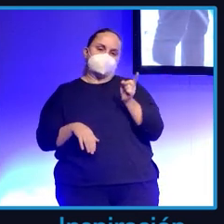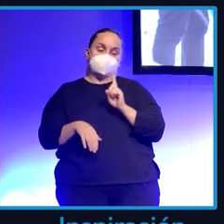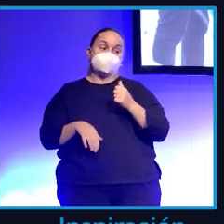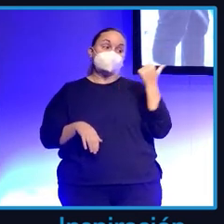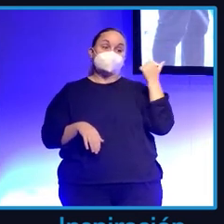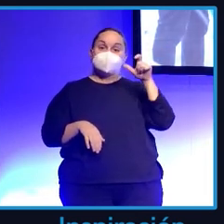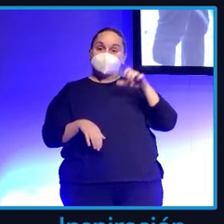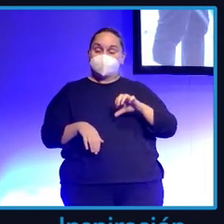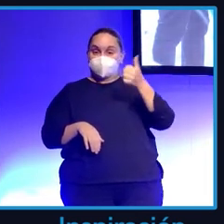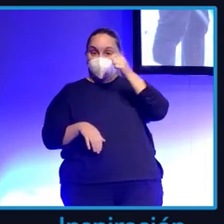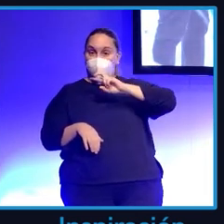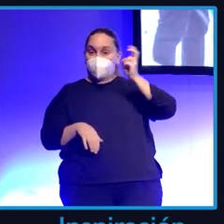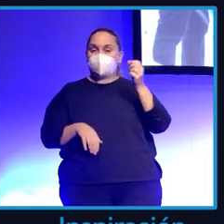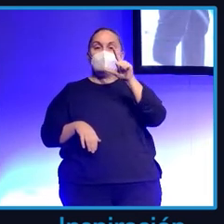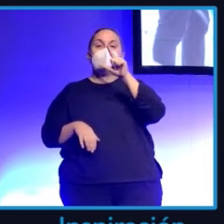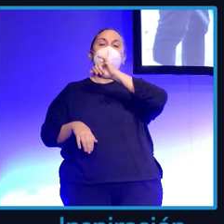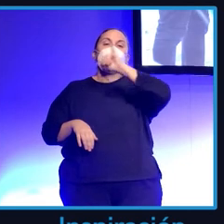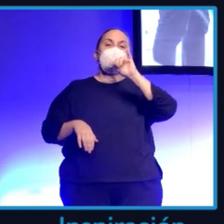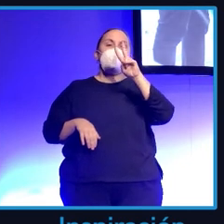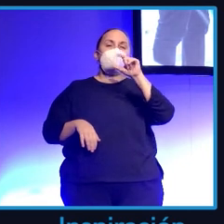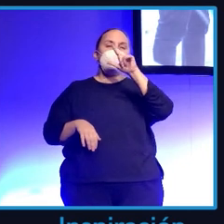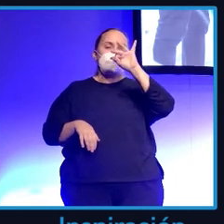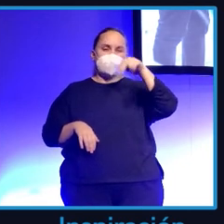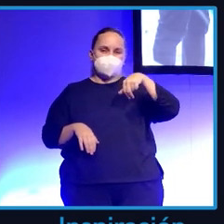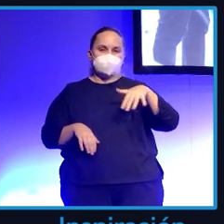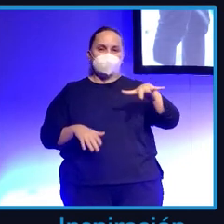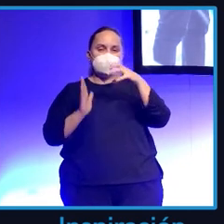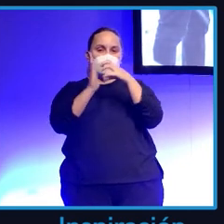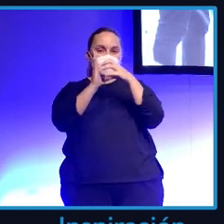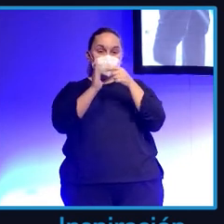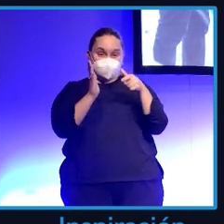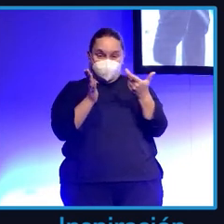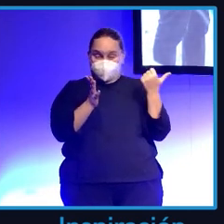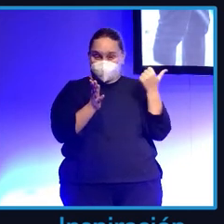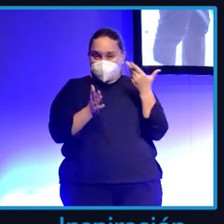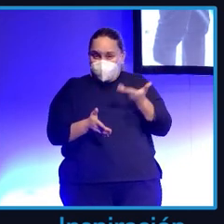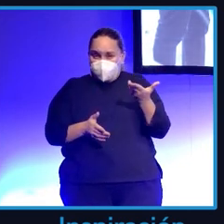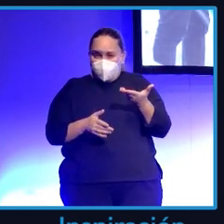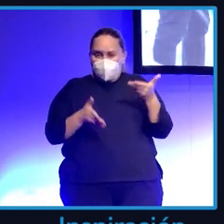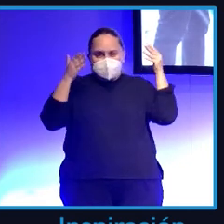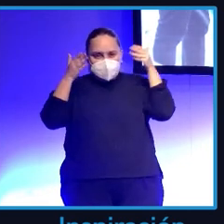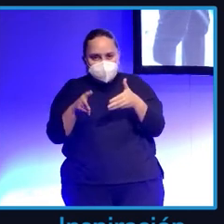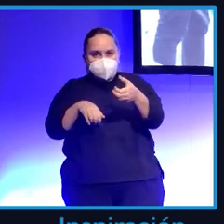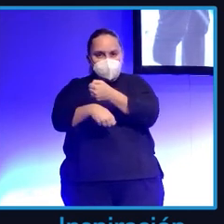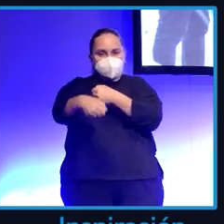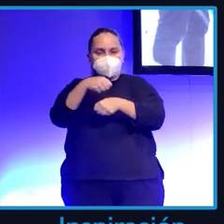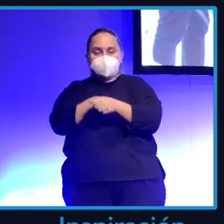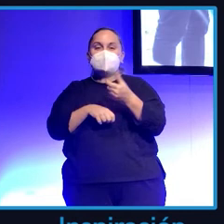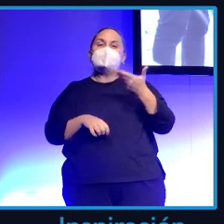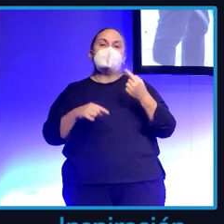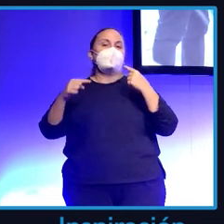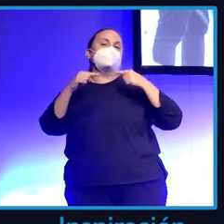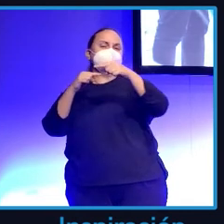de Cuenca que me escribió. Esto venía al hilo de lo del barro para que veáis la importancia de los mensajes. que comentaba antes